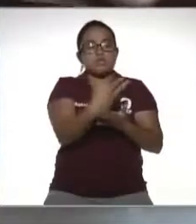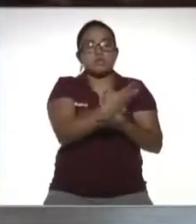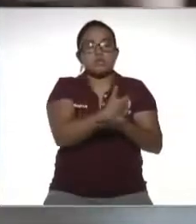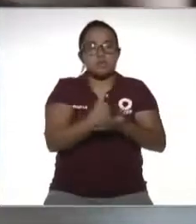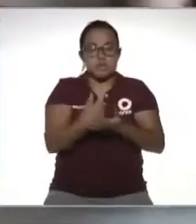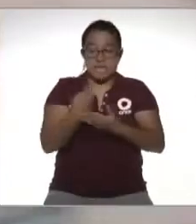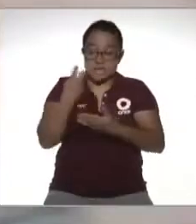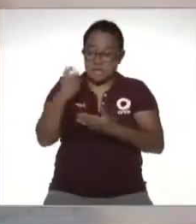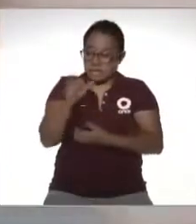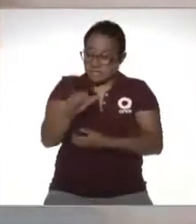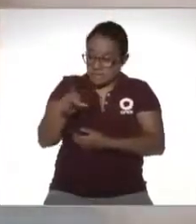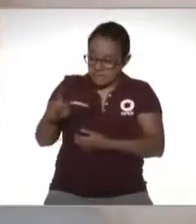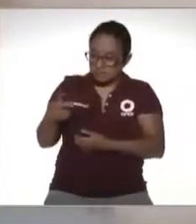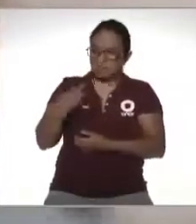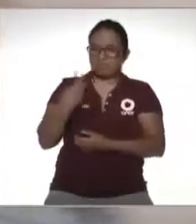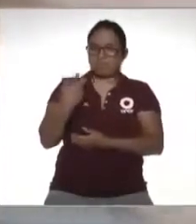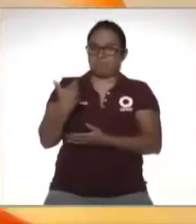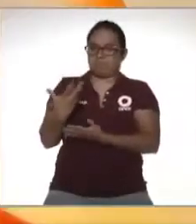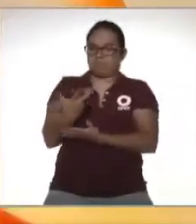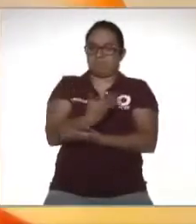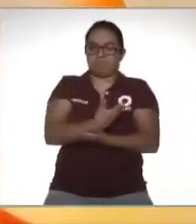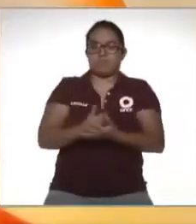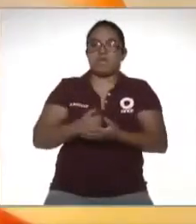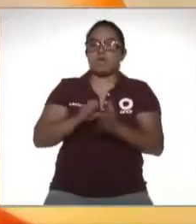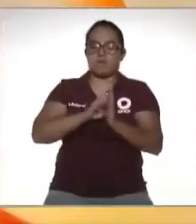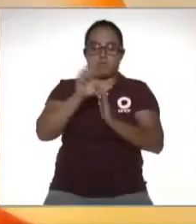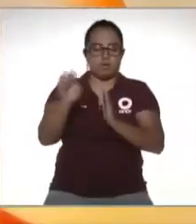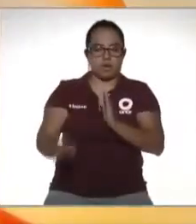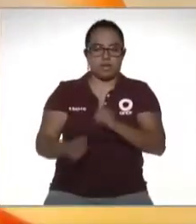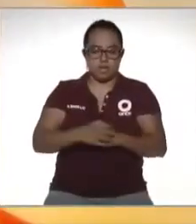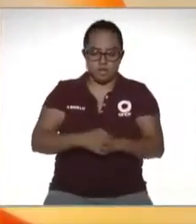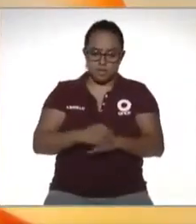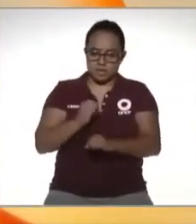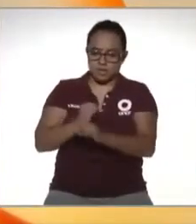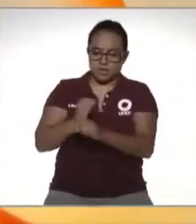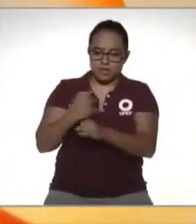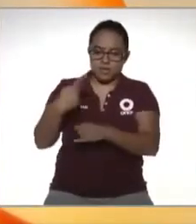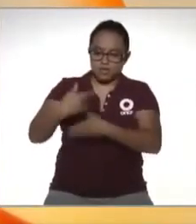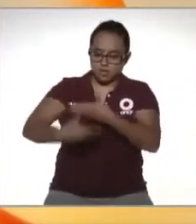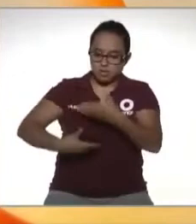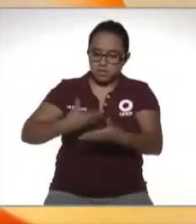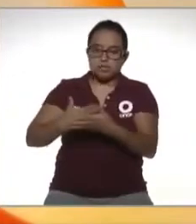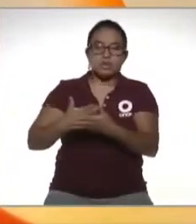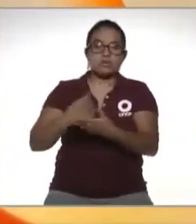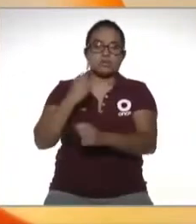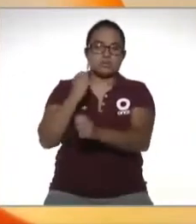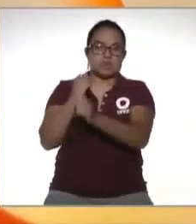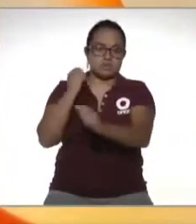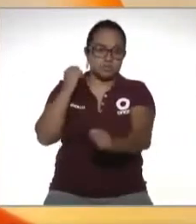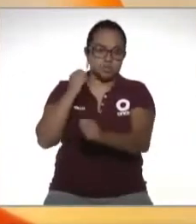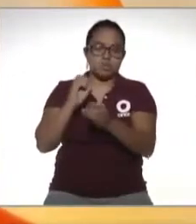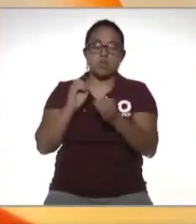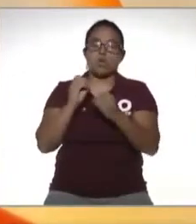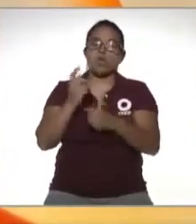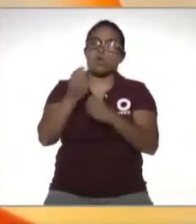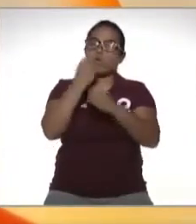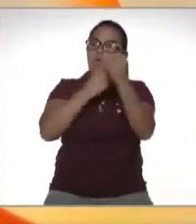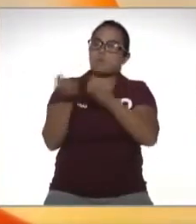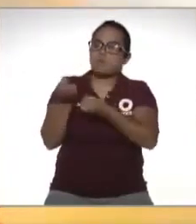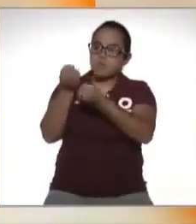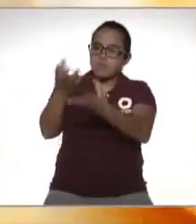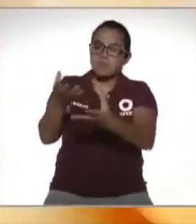través de estas plataformas que es el caso de plataformas para el servicio de transporte entrega de comida